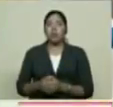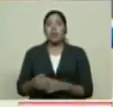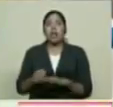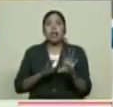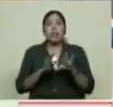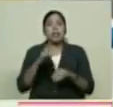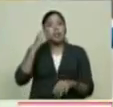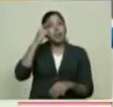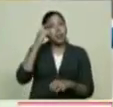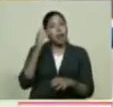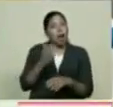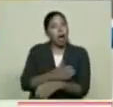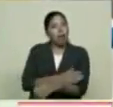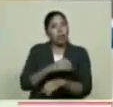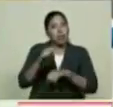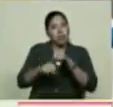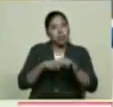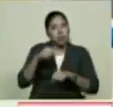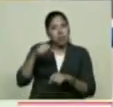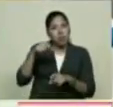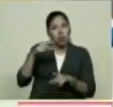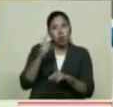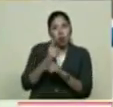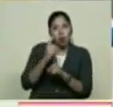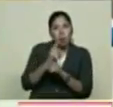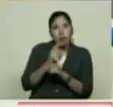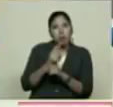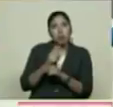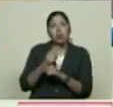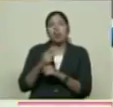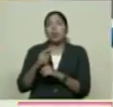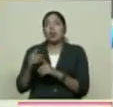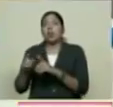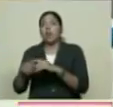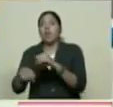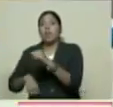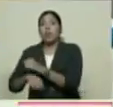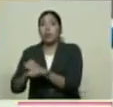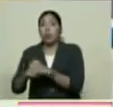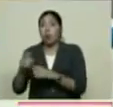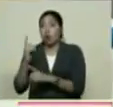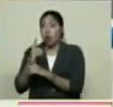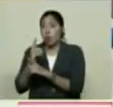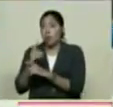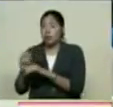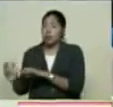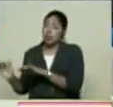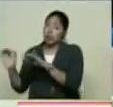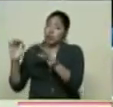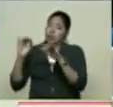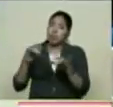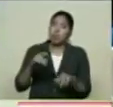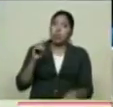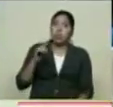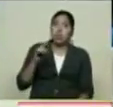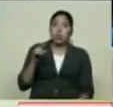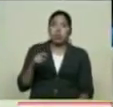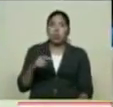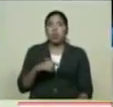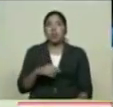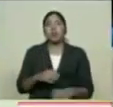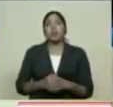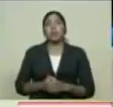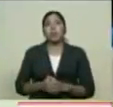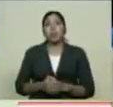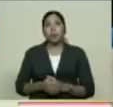Donde vino Gente de Aragua Fue gente de Aragua De Lara De Trujillo Entonces bueno Estamos creando Las condiciones Pues no